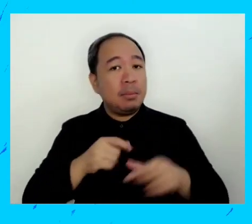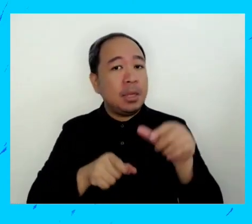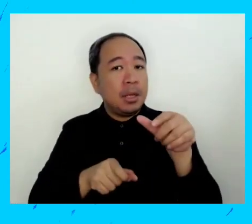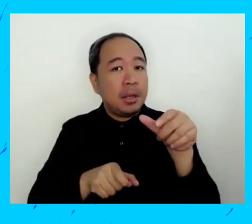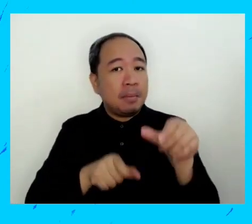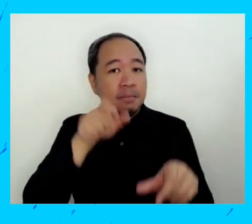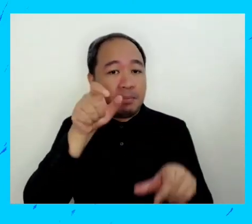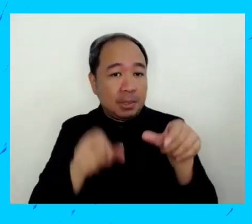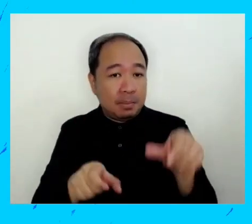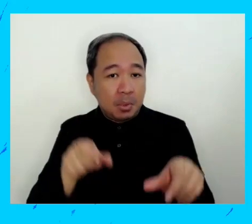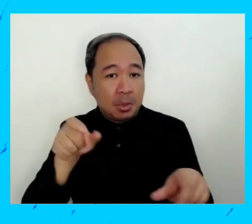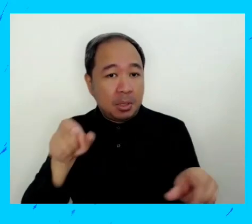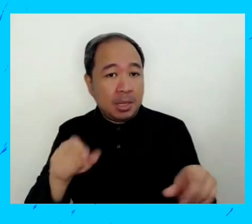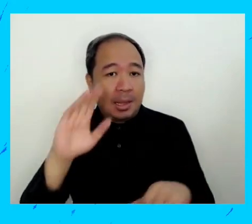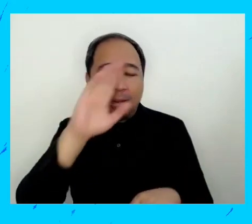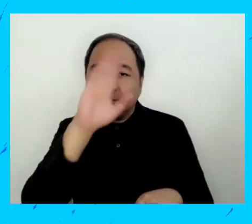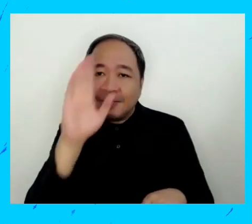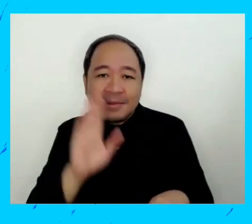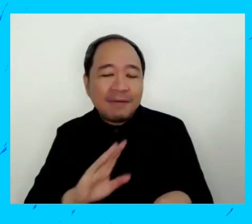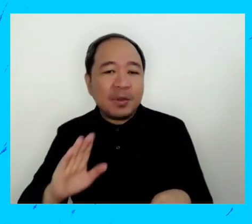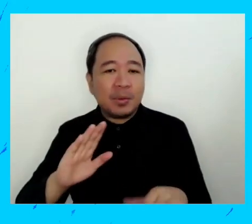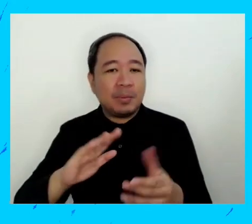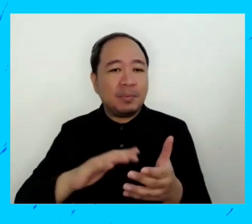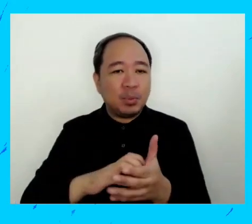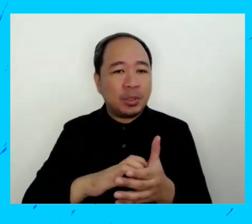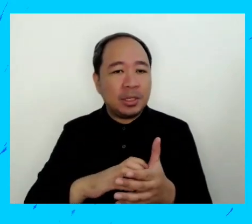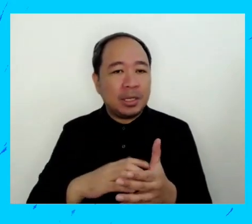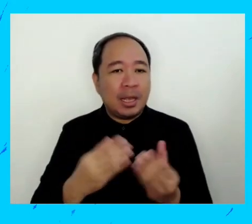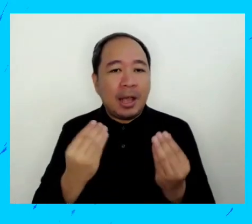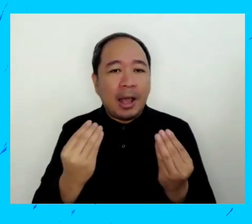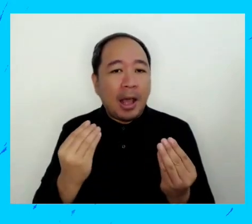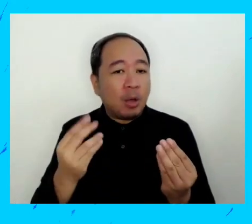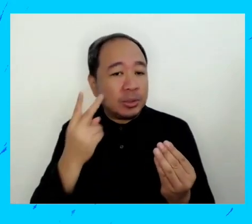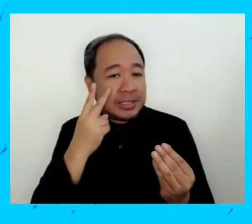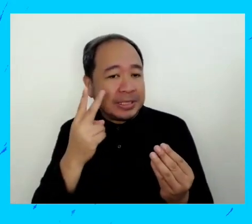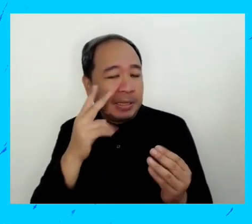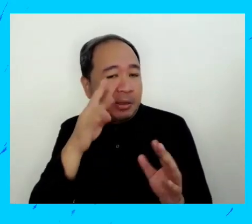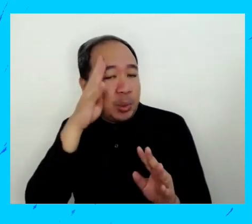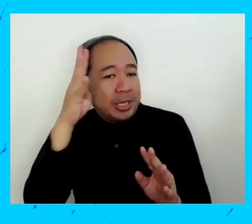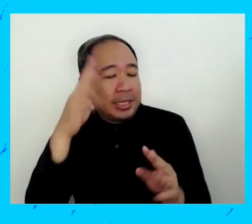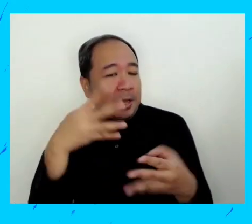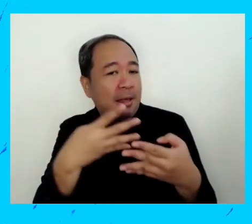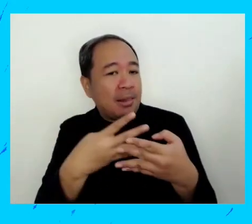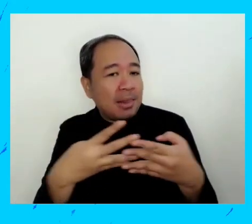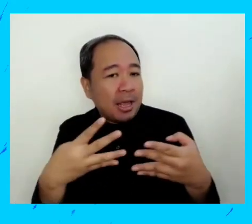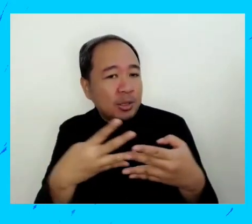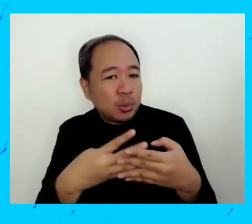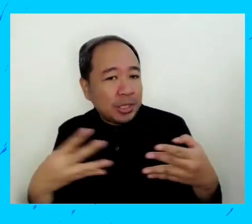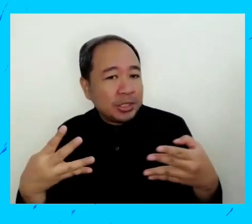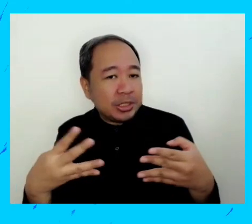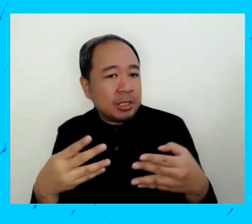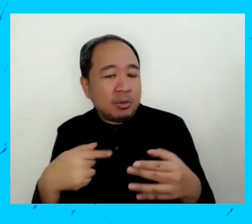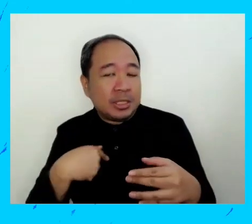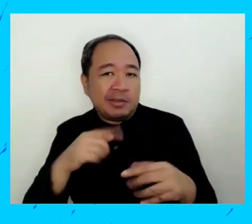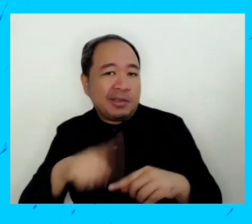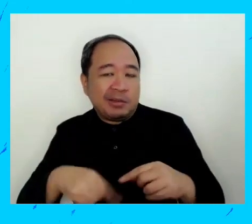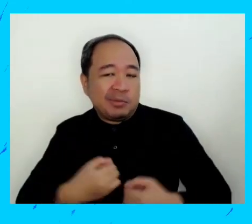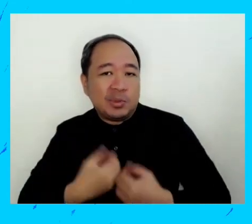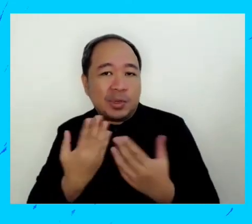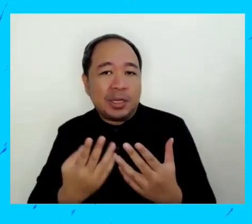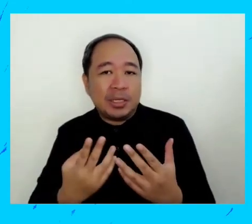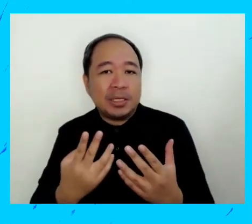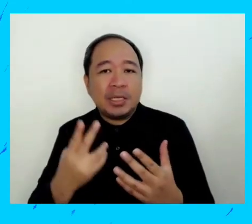gente nunca ha sido frágil hemos creado un lenguaje de